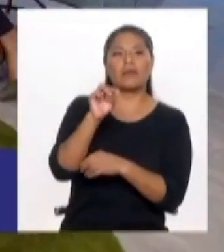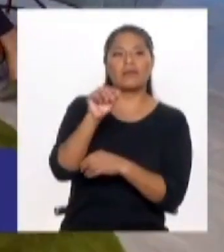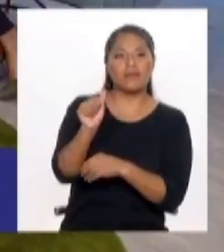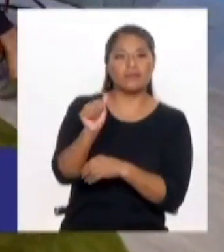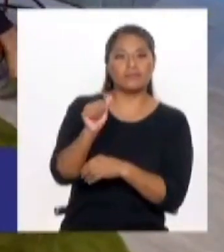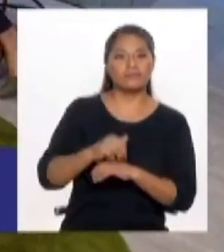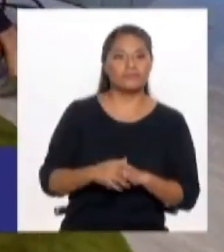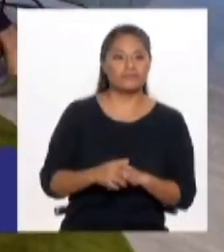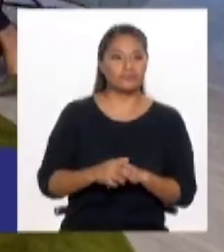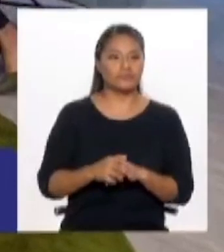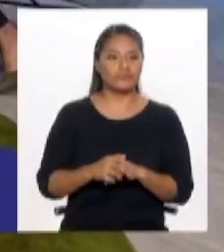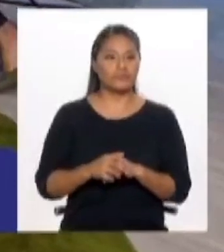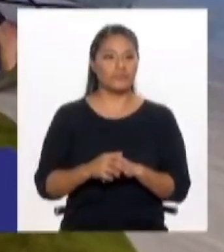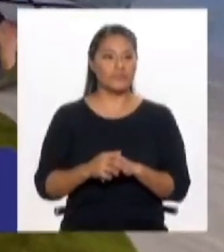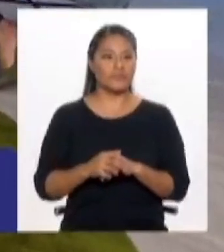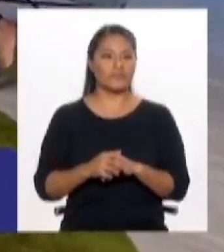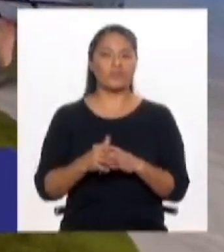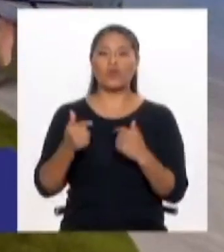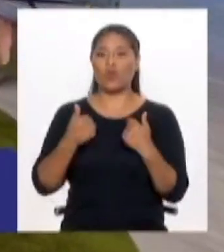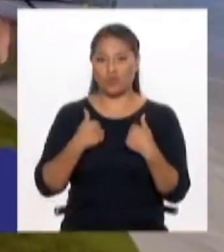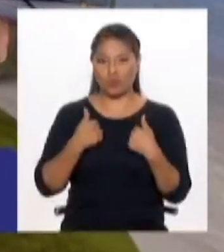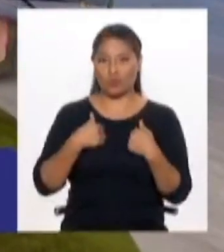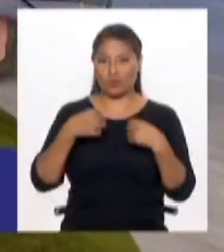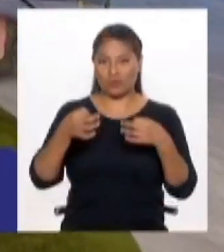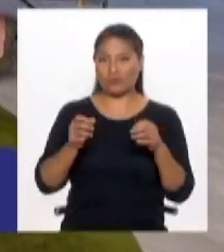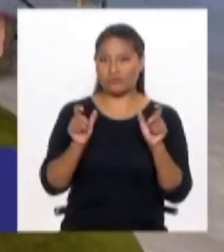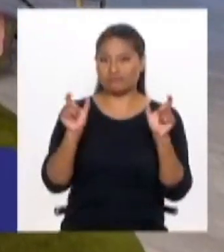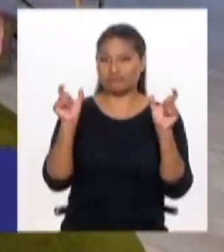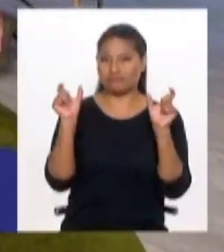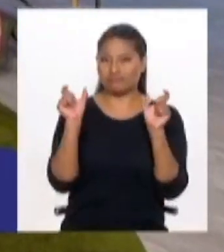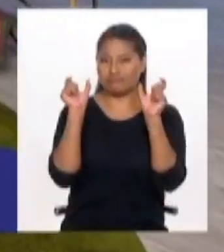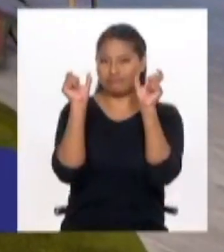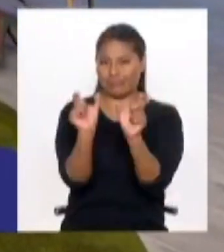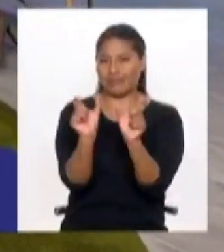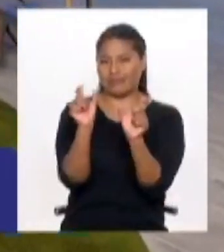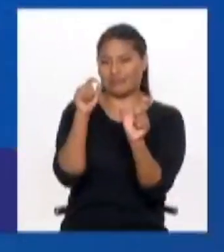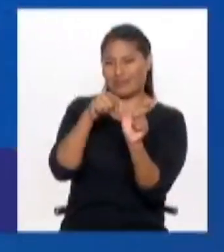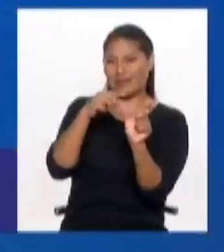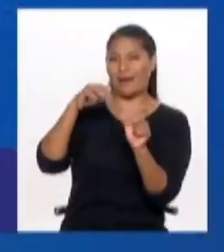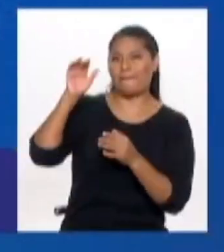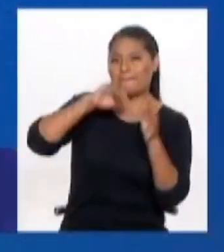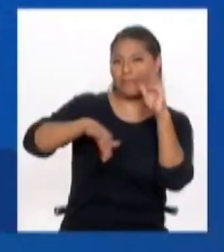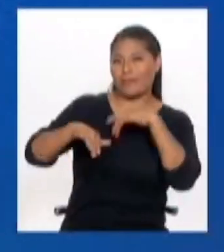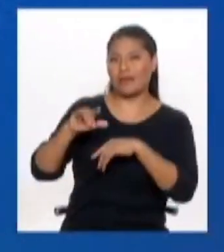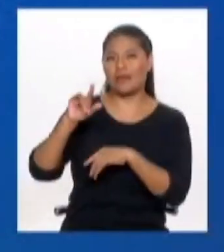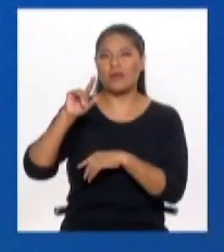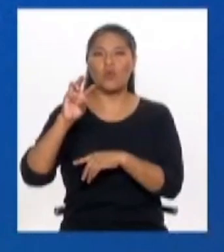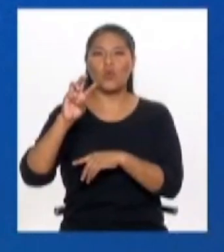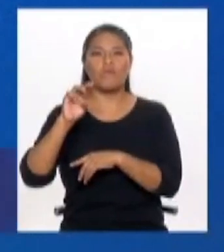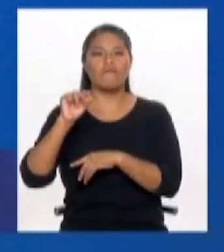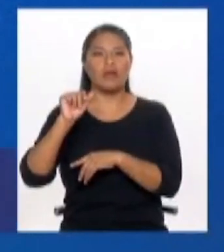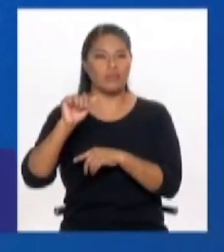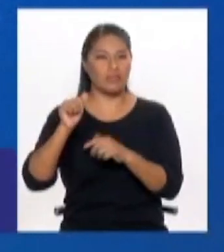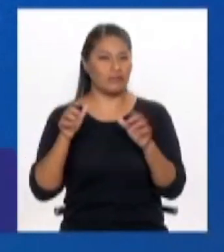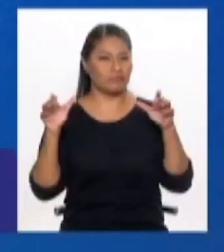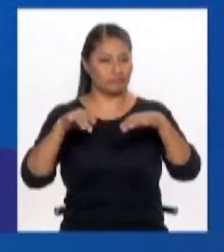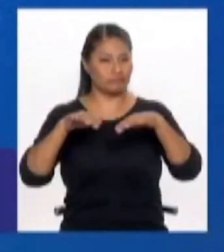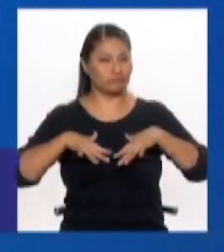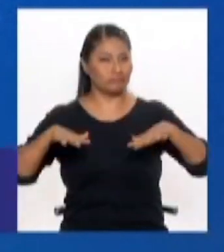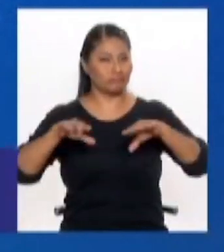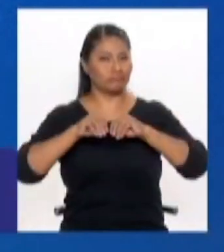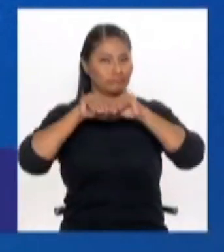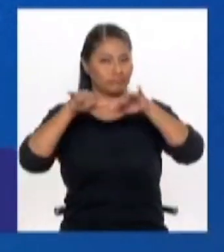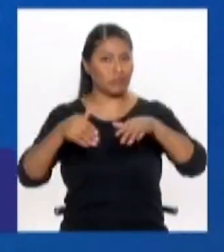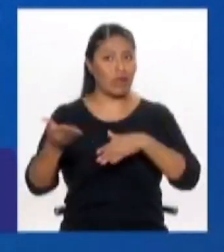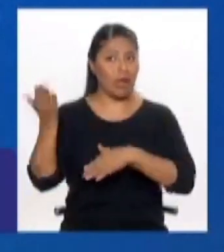Yo podría empezar precisando, en realidad, que playa urbana es un término que en realidad se ha usado para relanzar un espacio de esparcimiento